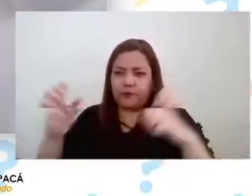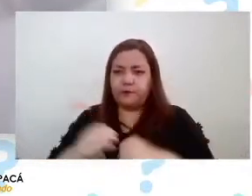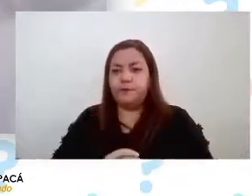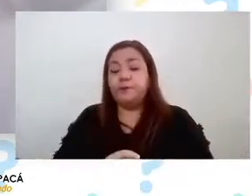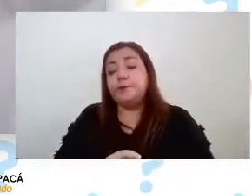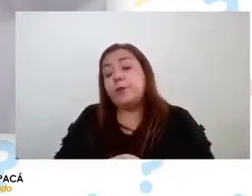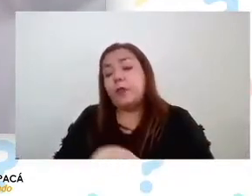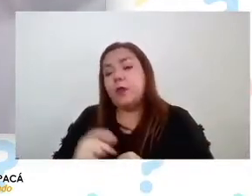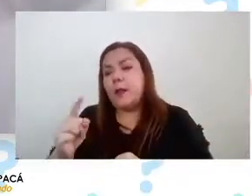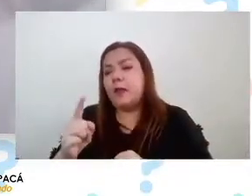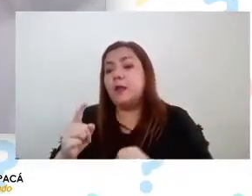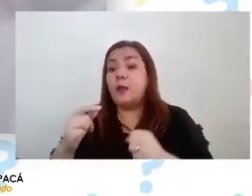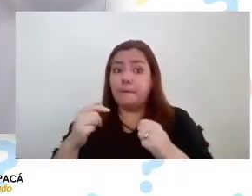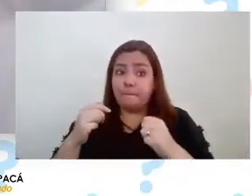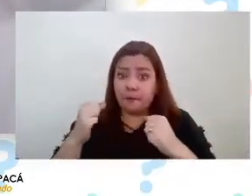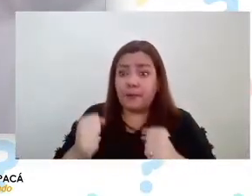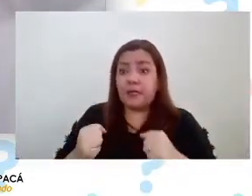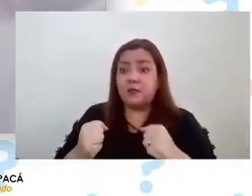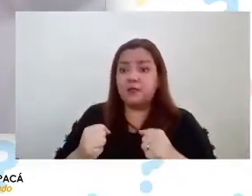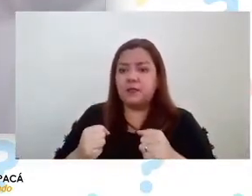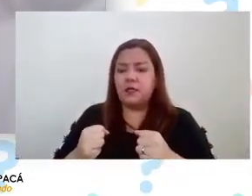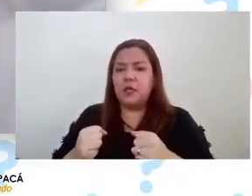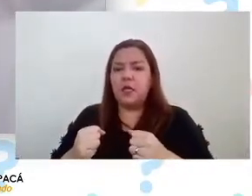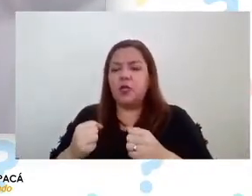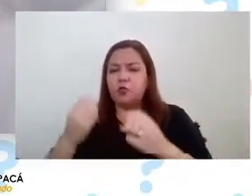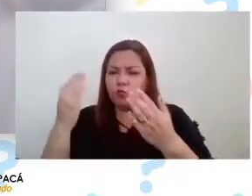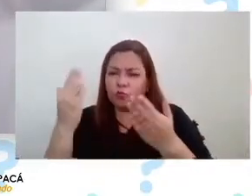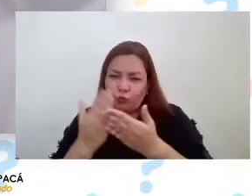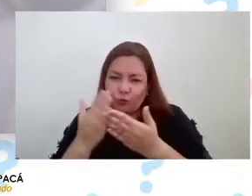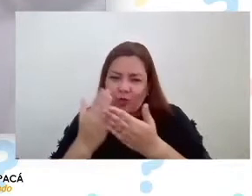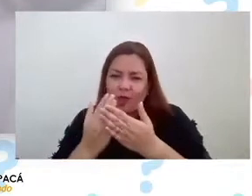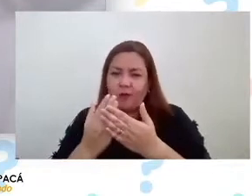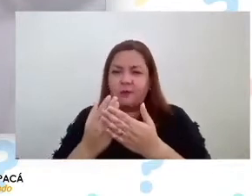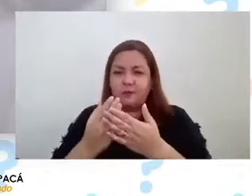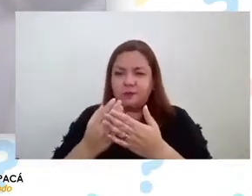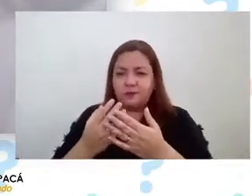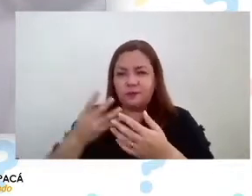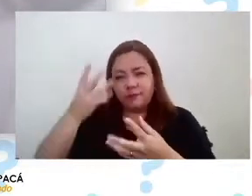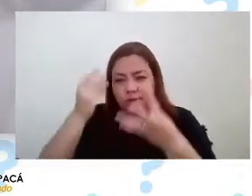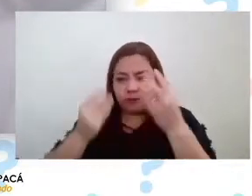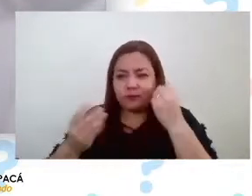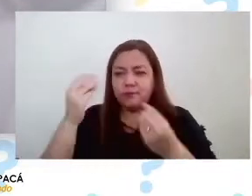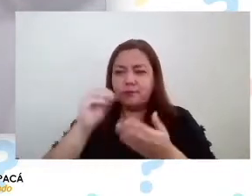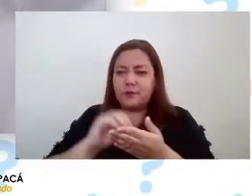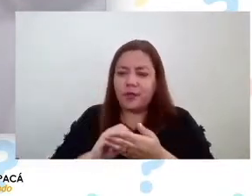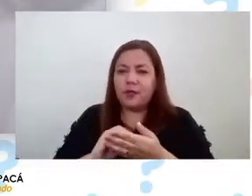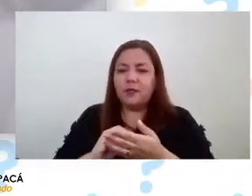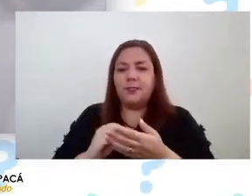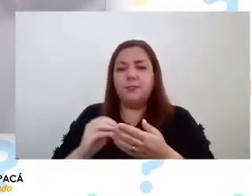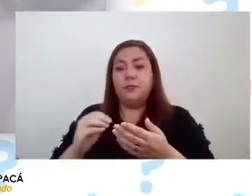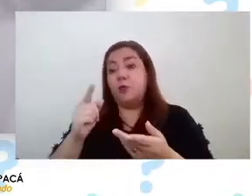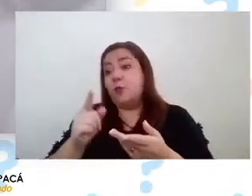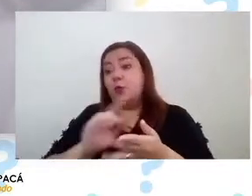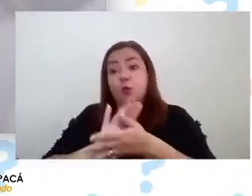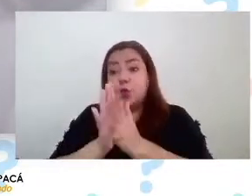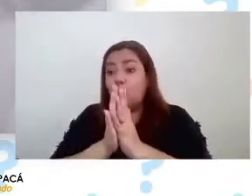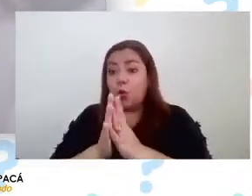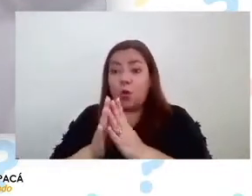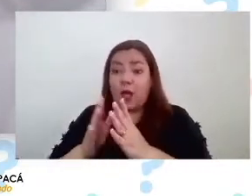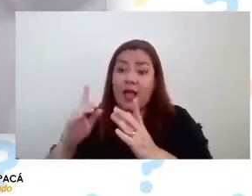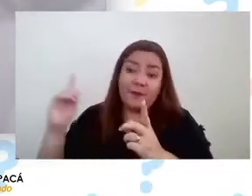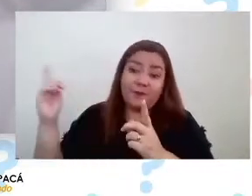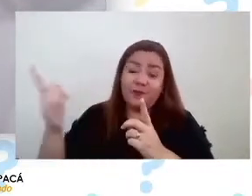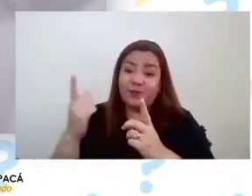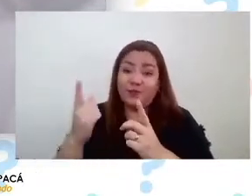merece la pena estudiarlo pero generalmente como en realidad en todos los ámbitos científicos el